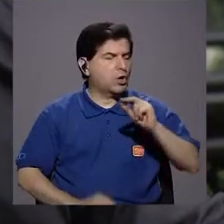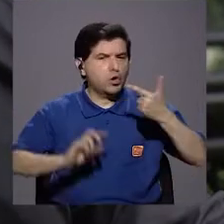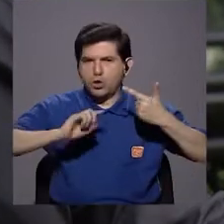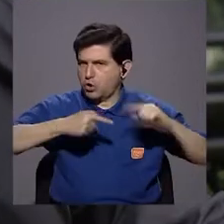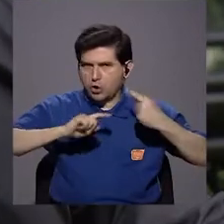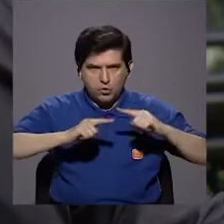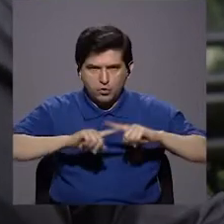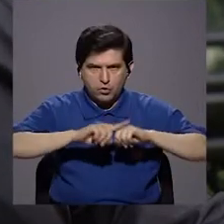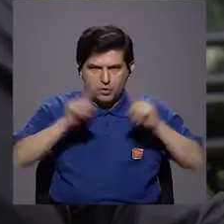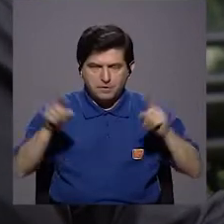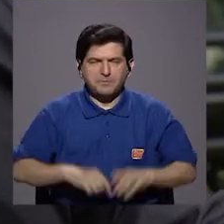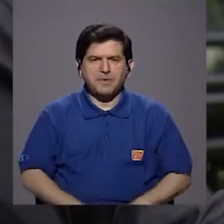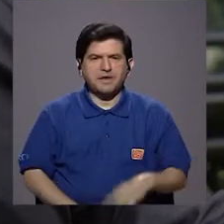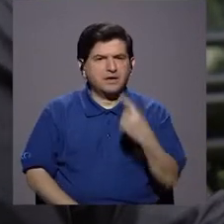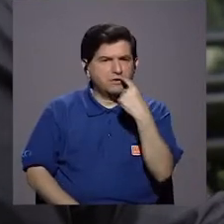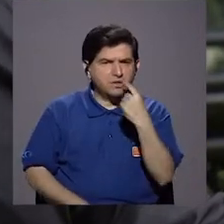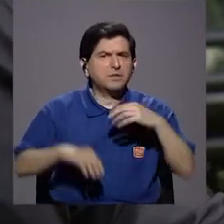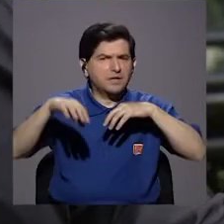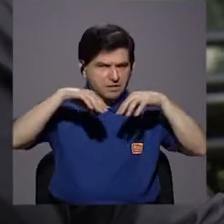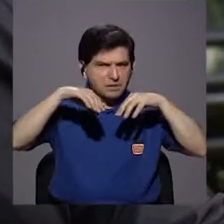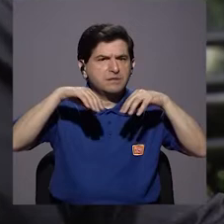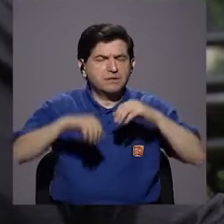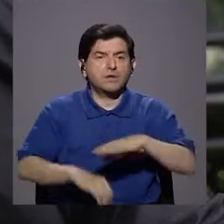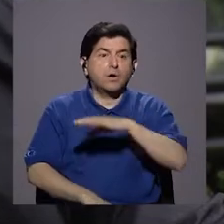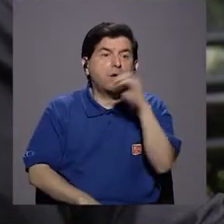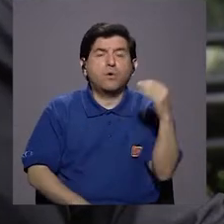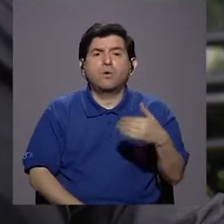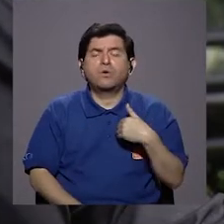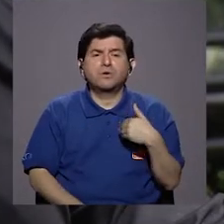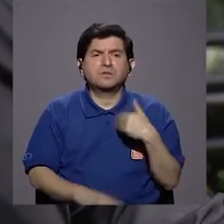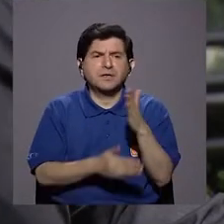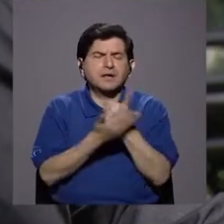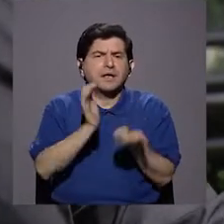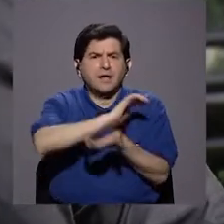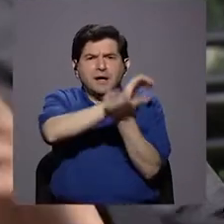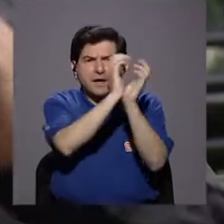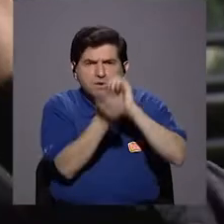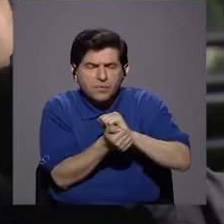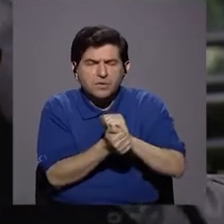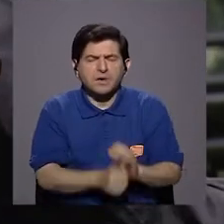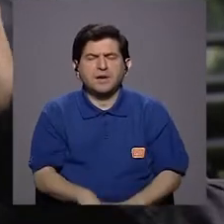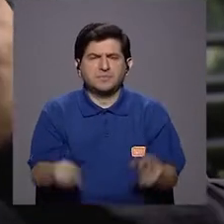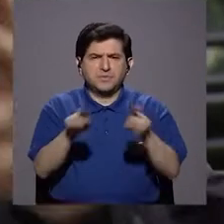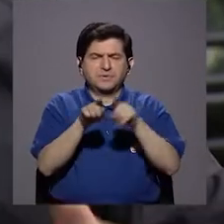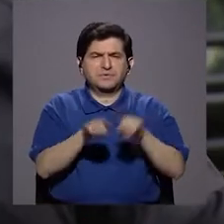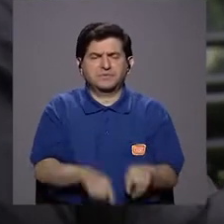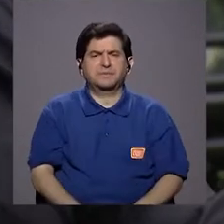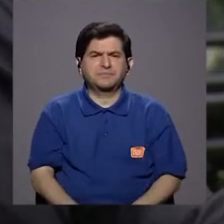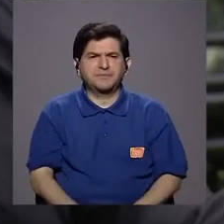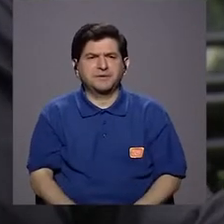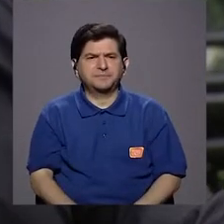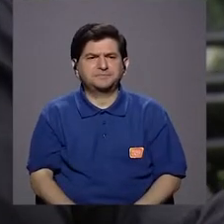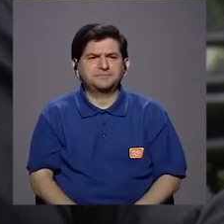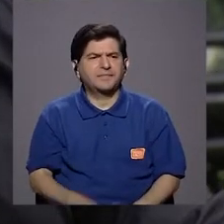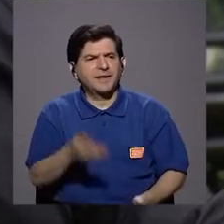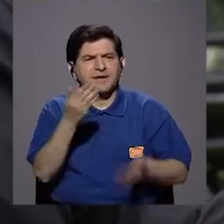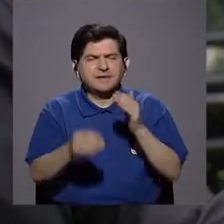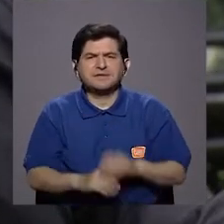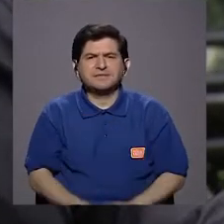no te duele y de pronto el diente se mueve. O tenés algún cambio en el volumen de tu contorno